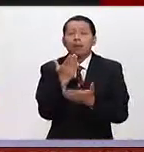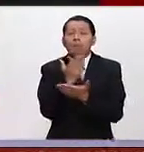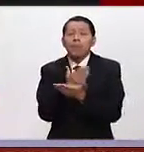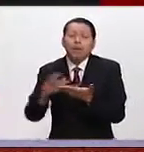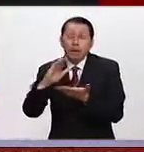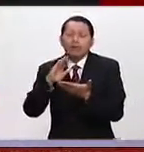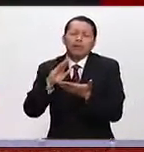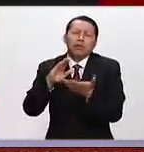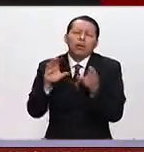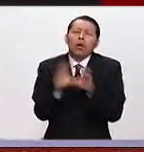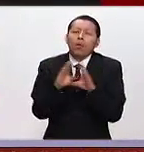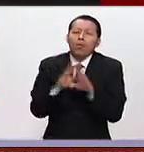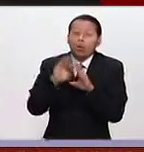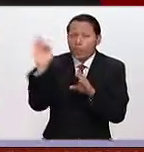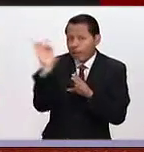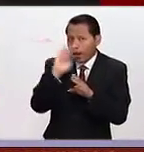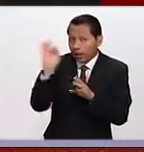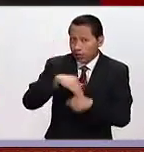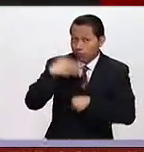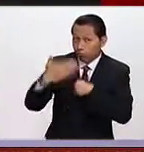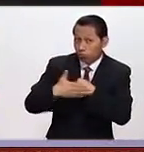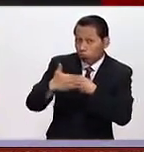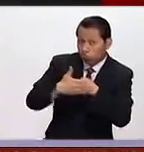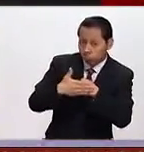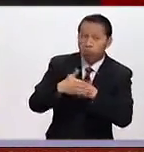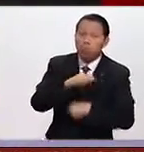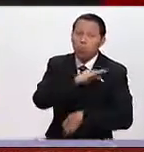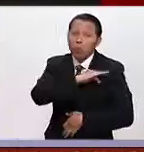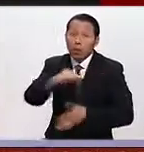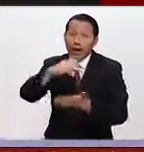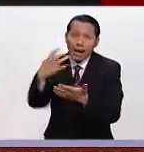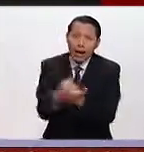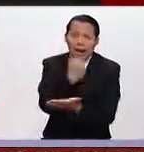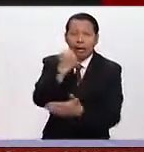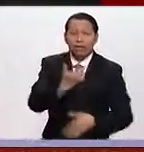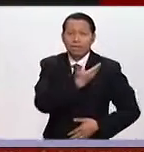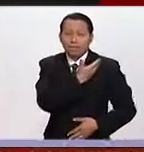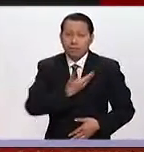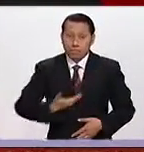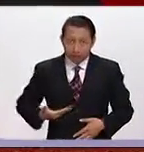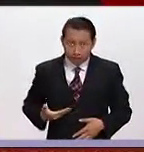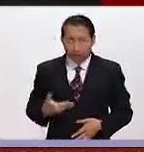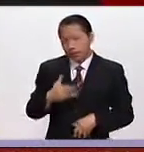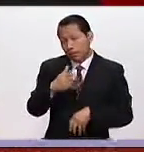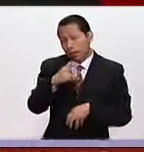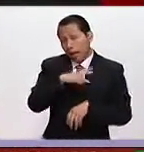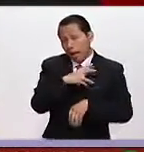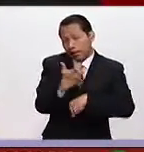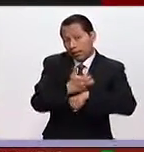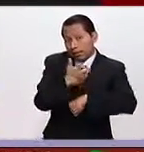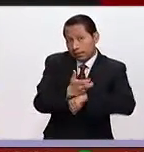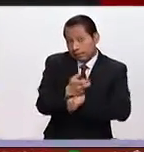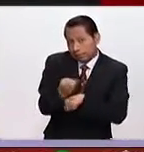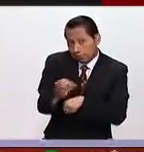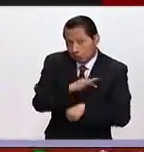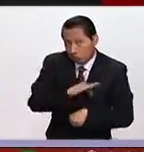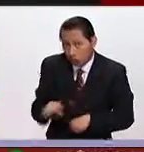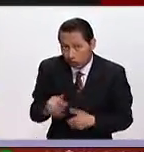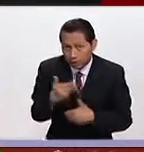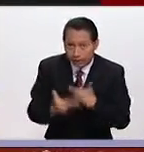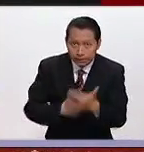de que pueda llegar a la Casa Blanca? ¿Ese es el punto importante de todo lo que se está viviendo en ese proceso en los Estados Unidos?